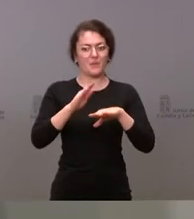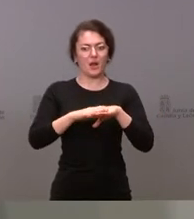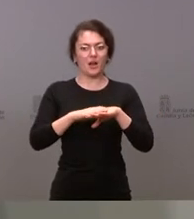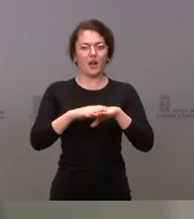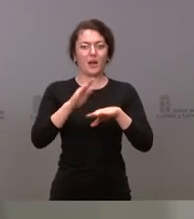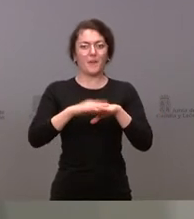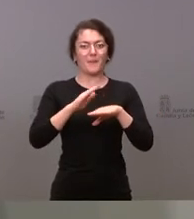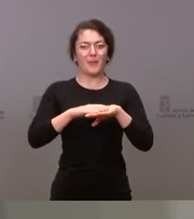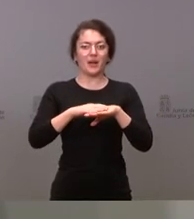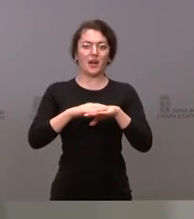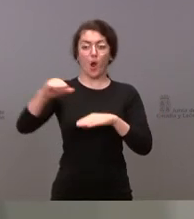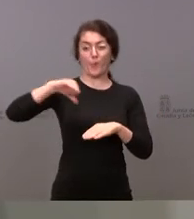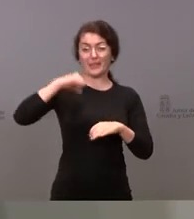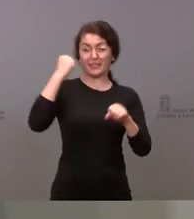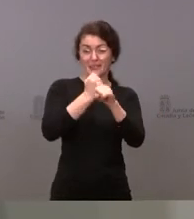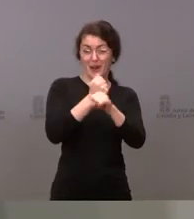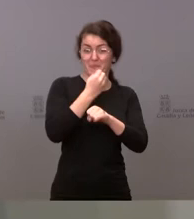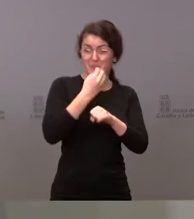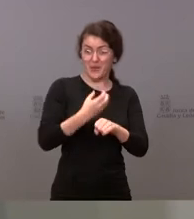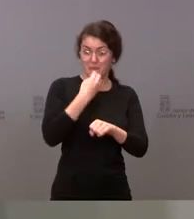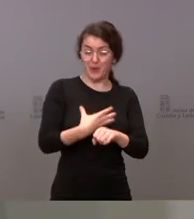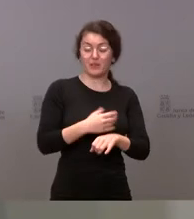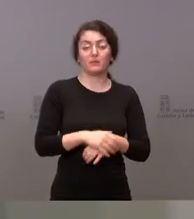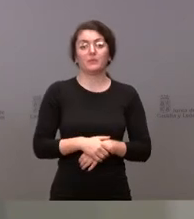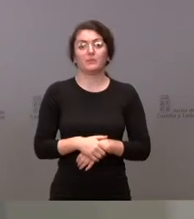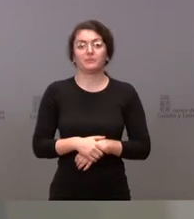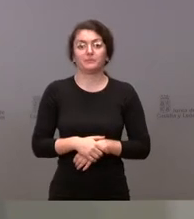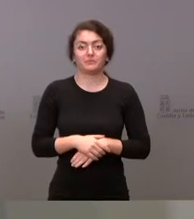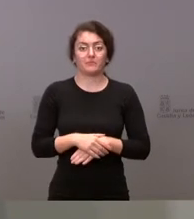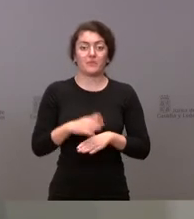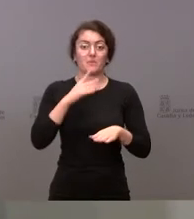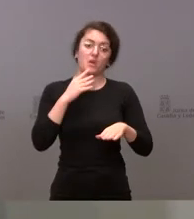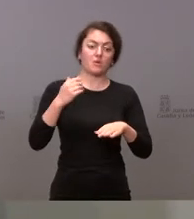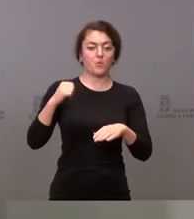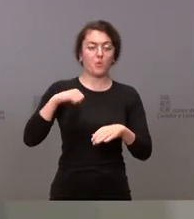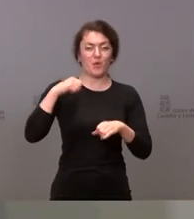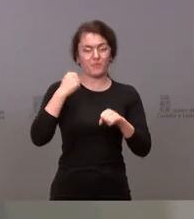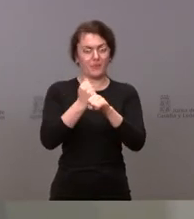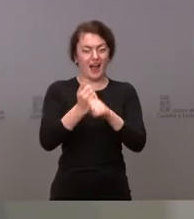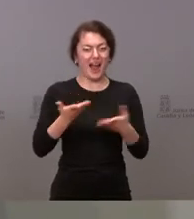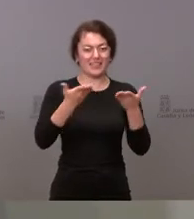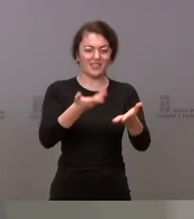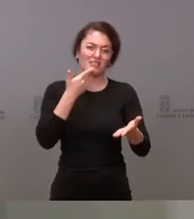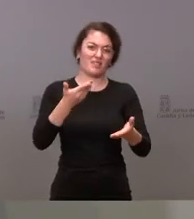necesaria recuperación de la actividad y mantenimiento de la actividad asistencial. Por tanto,